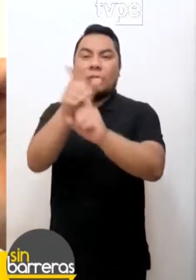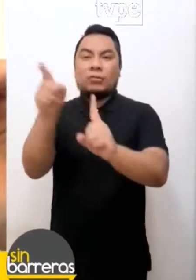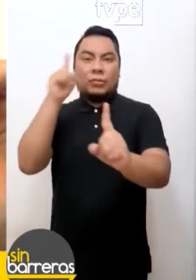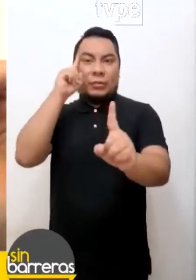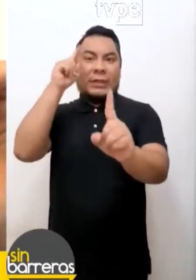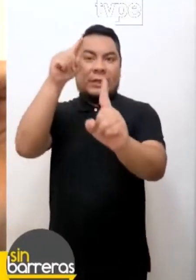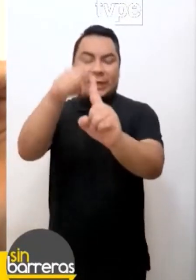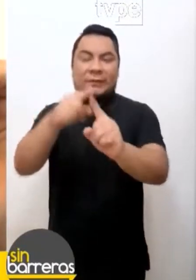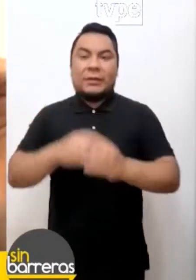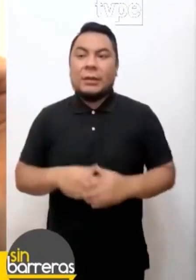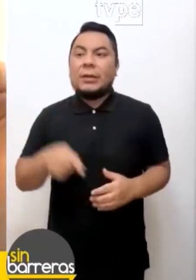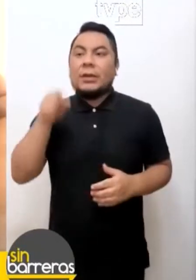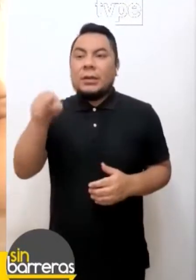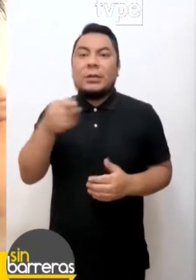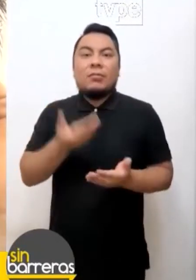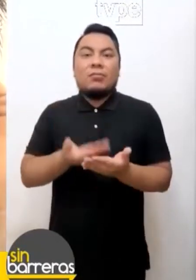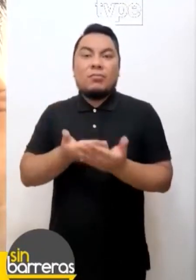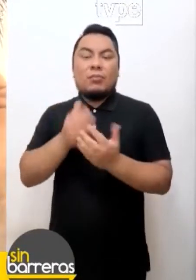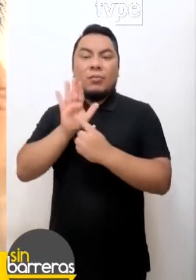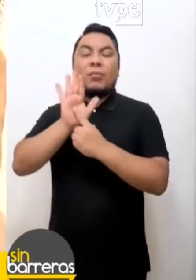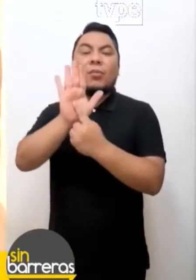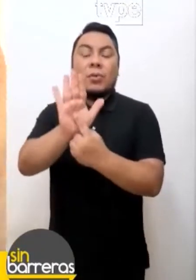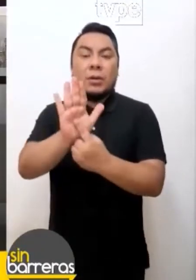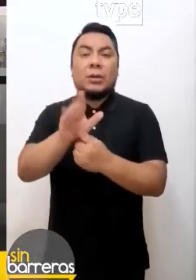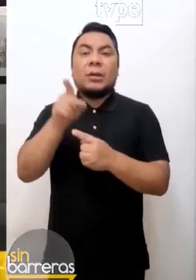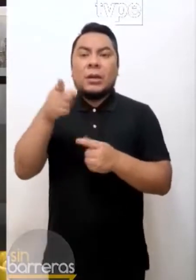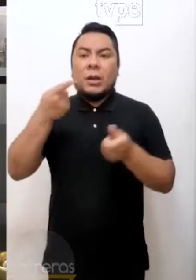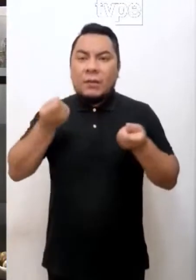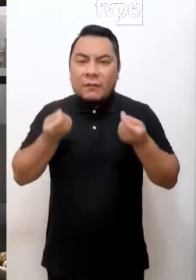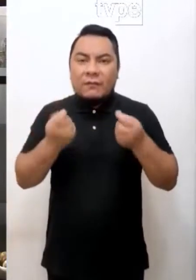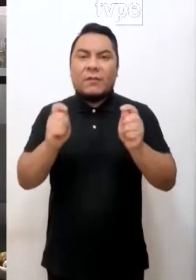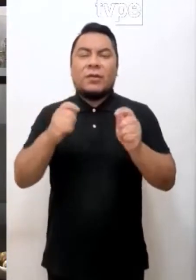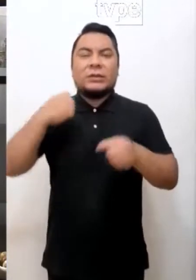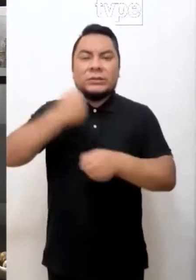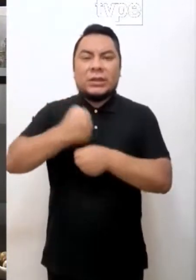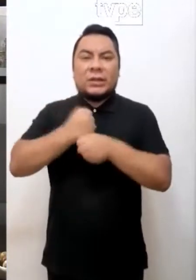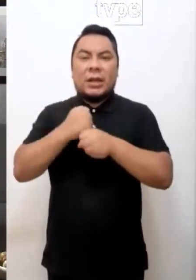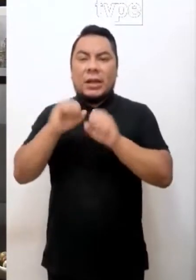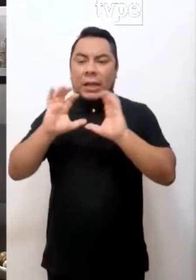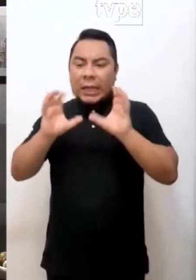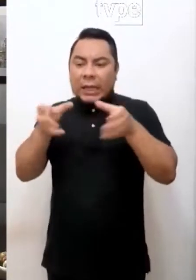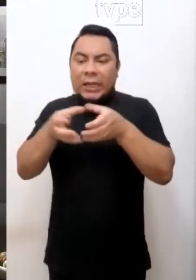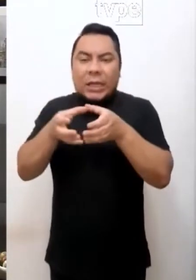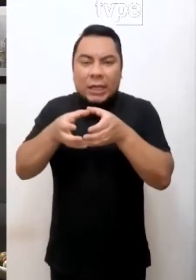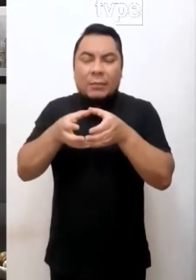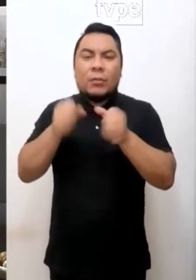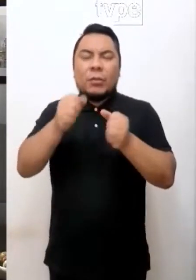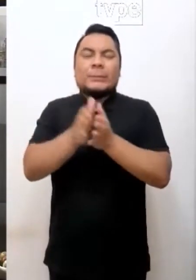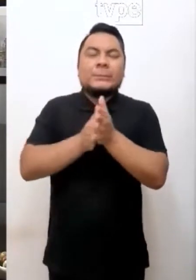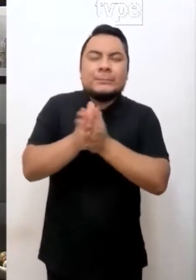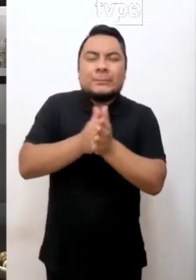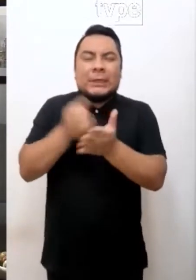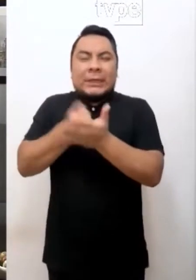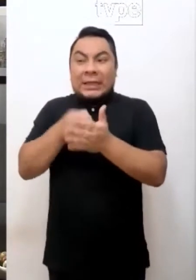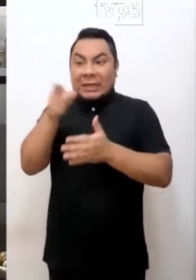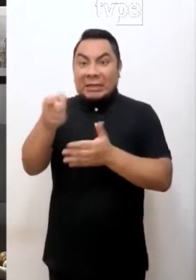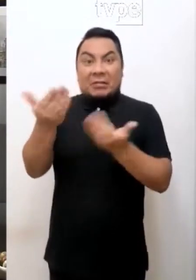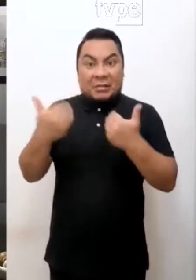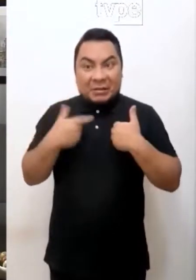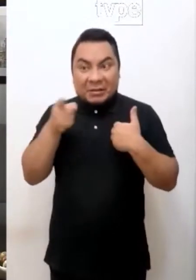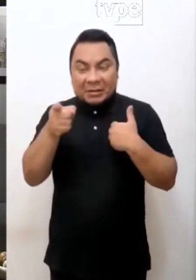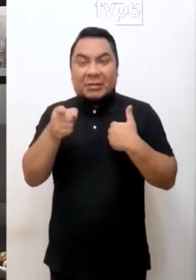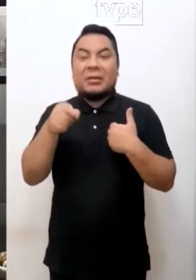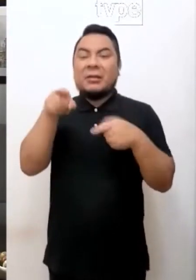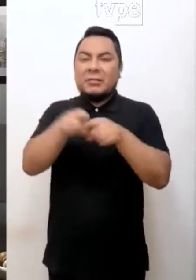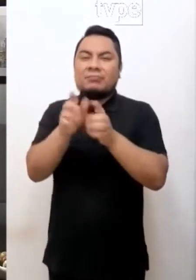está logrando sus objetivos, ¿no? Es una muestra de que con esfuerzo, con trabajo en equipo, con las ganas que él